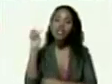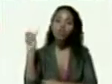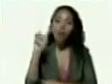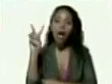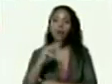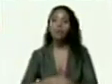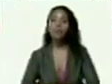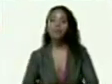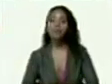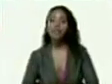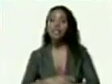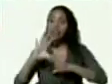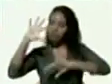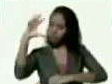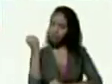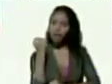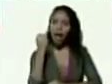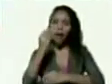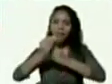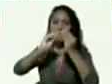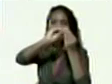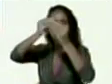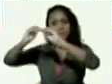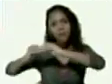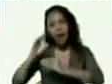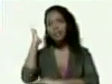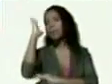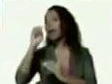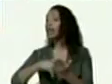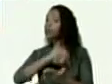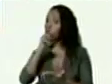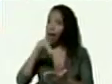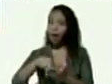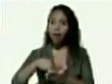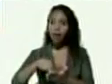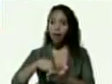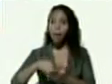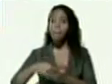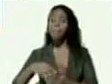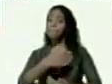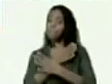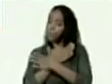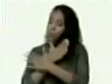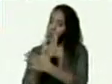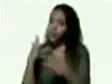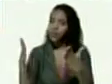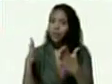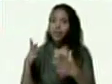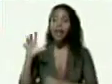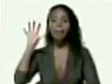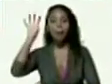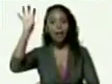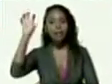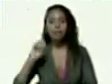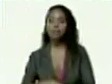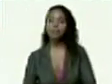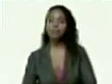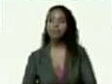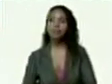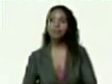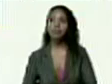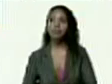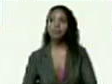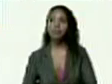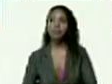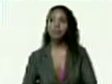y logremos recuperar la asamblea nacional para el beneficio del país a